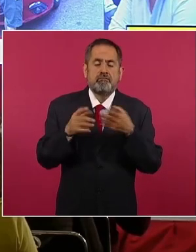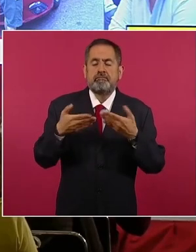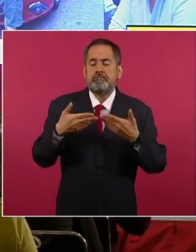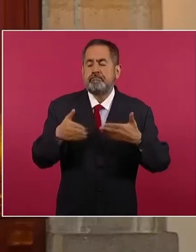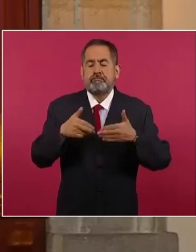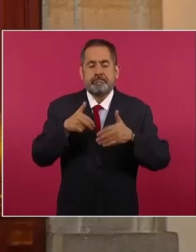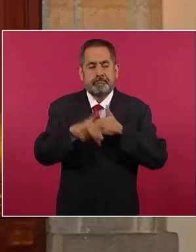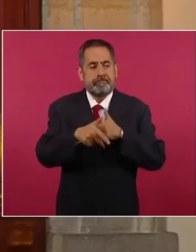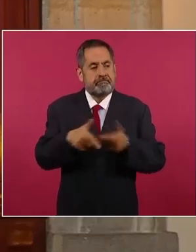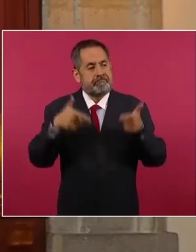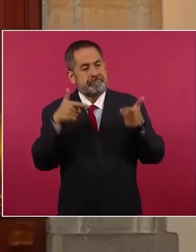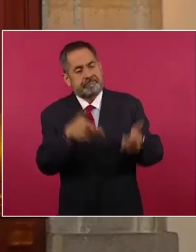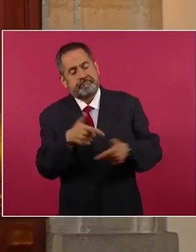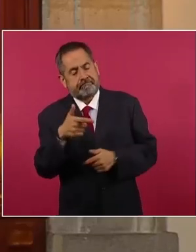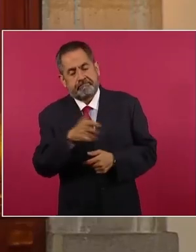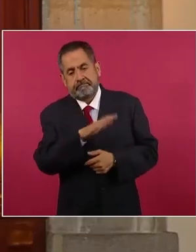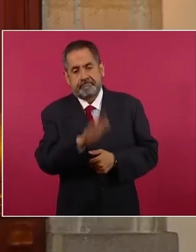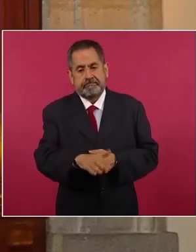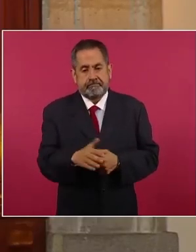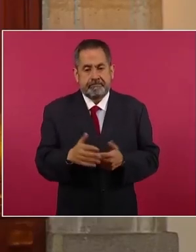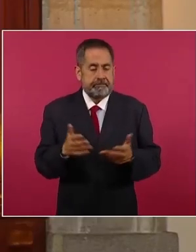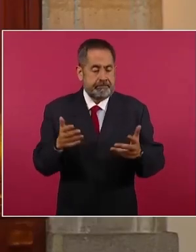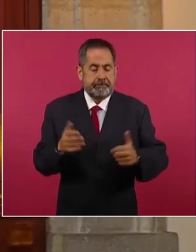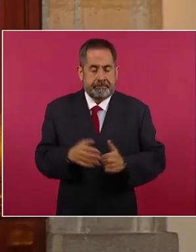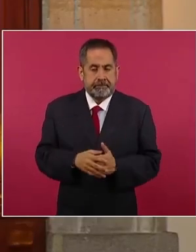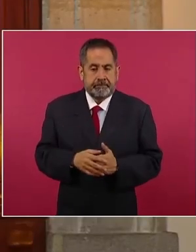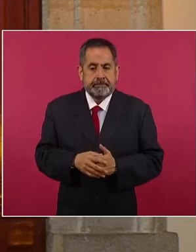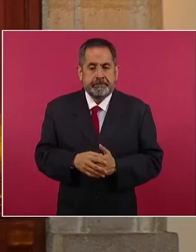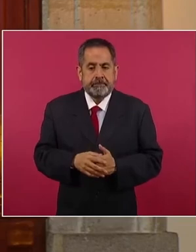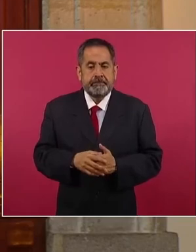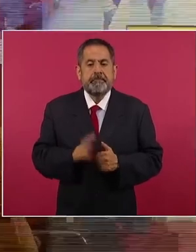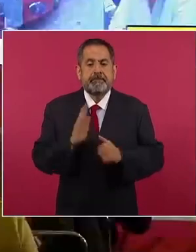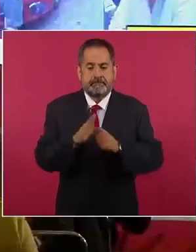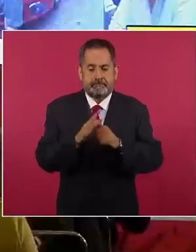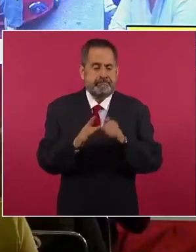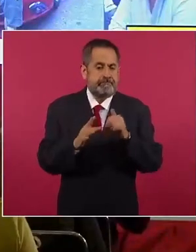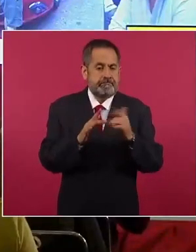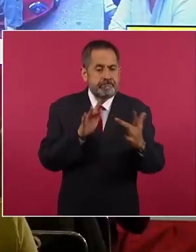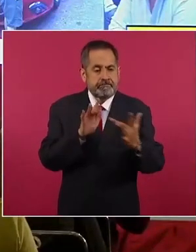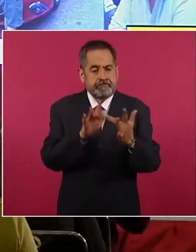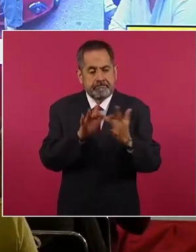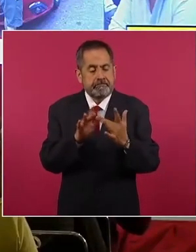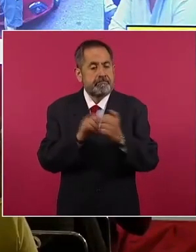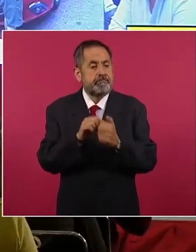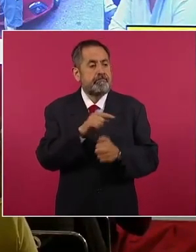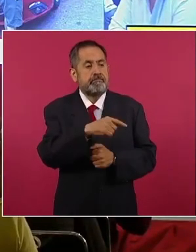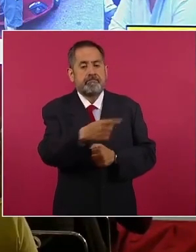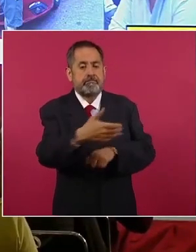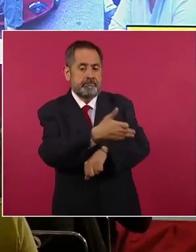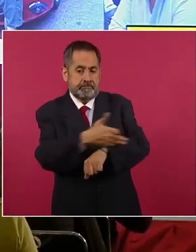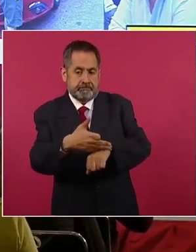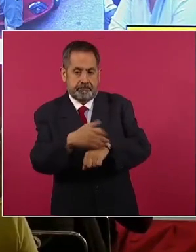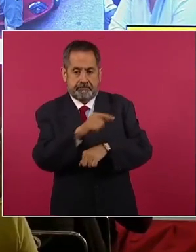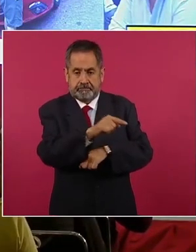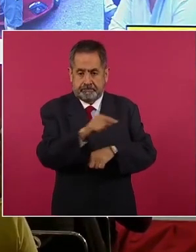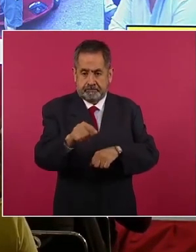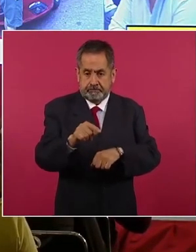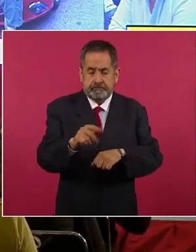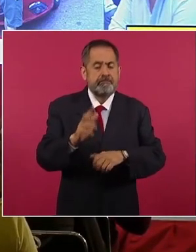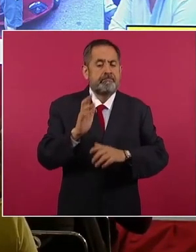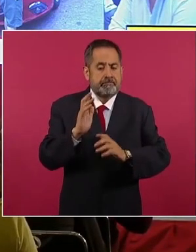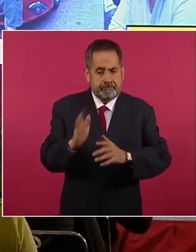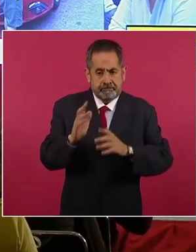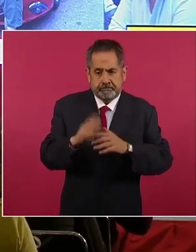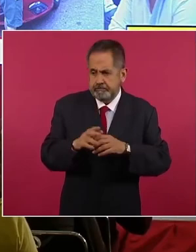Informar que se ha establecido contacto con familiares de la víctima, que hay